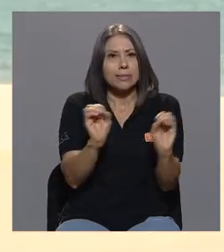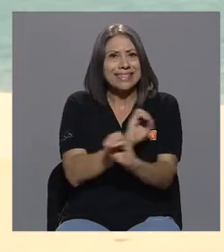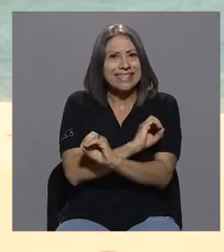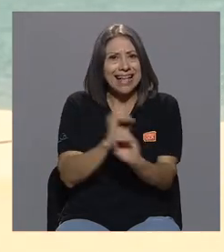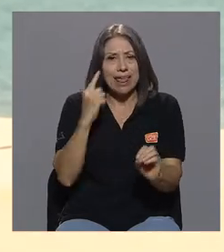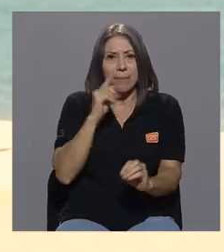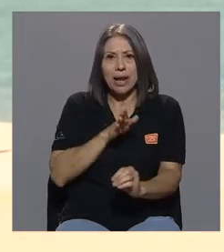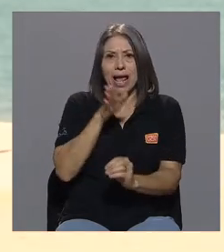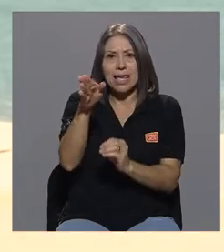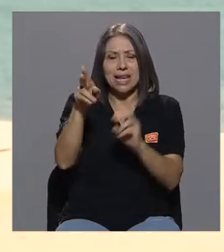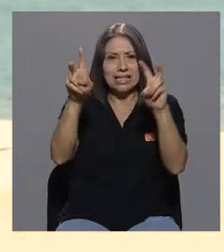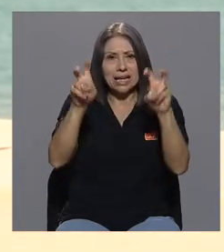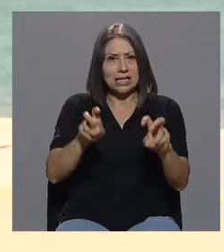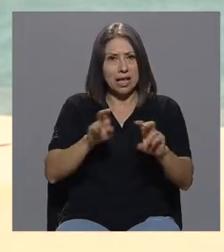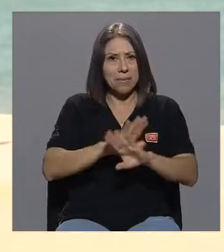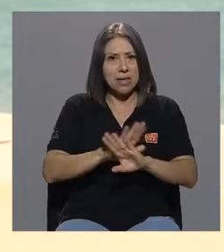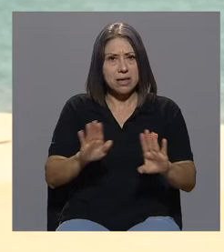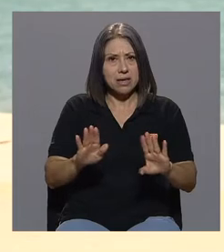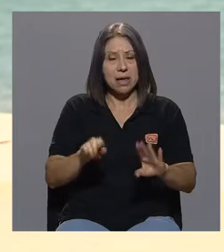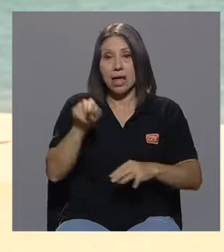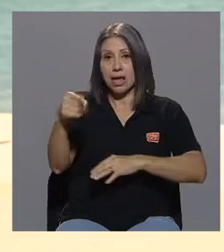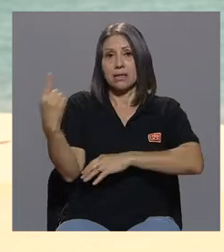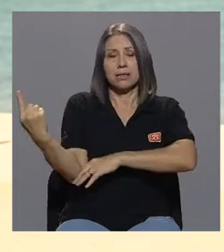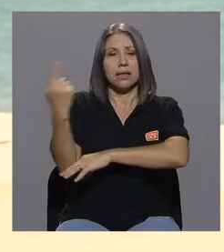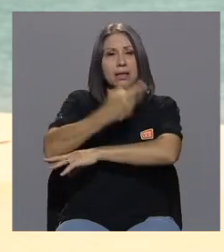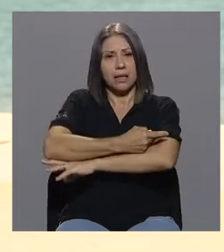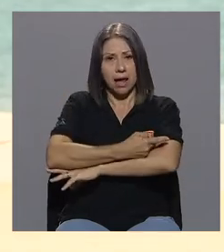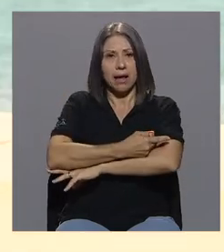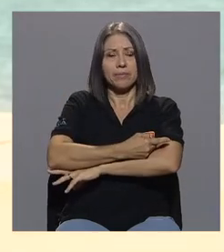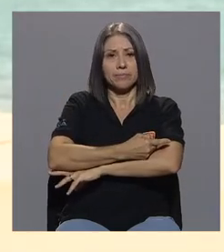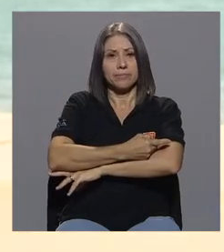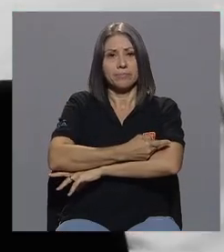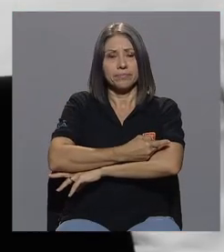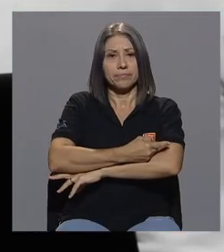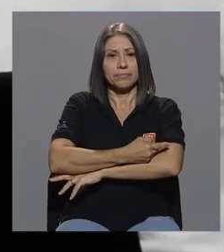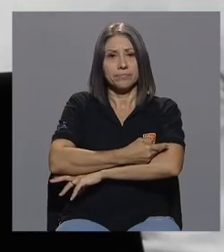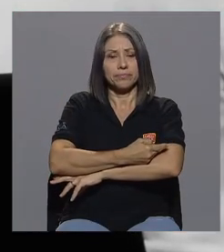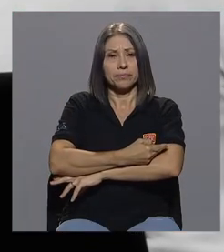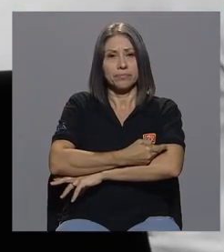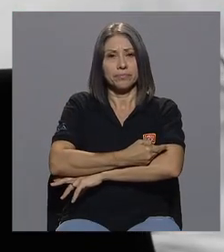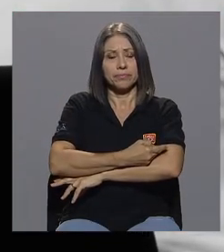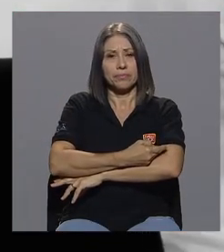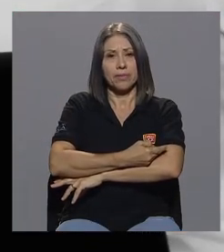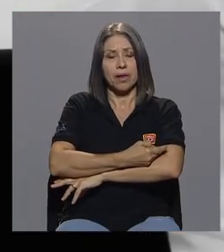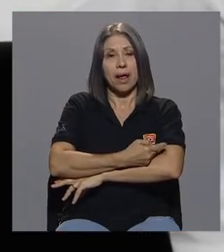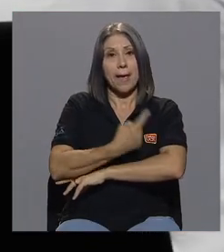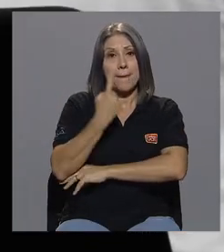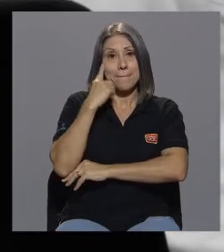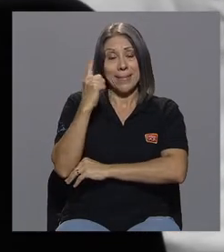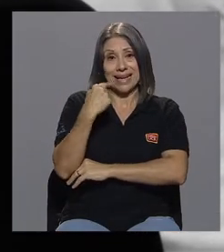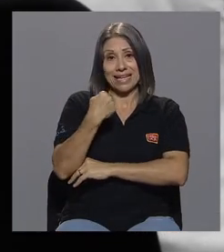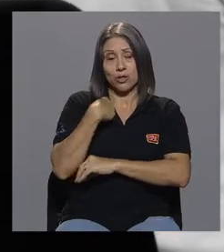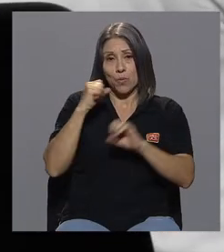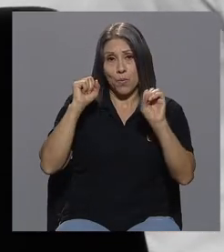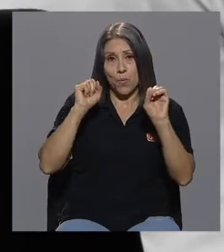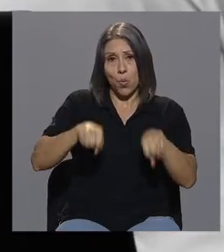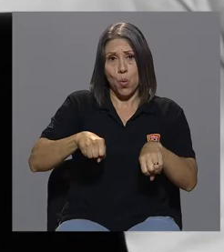te digo sinceramente, ese día, para poder ir